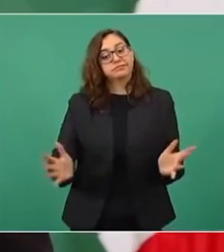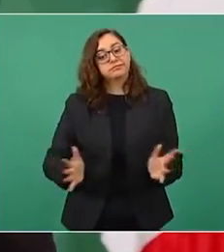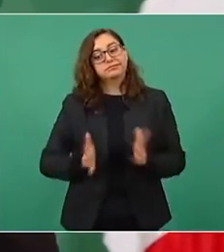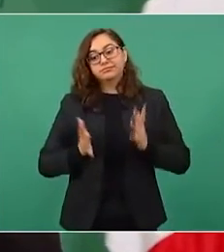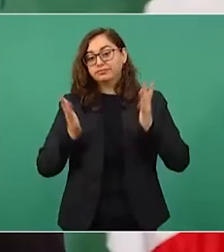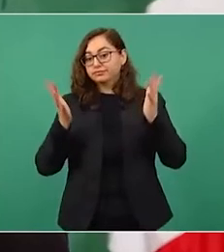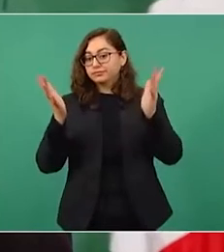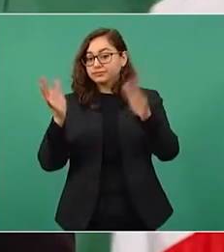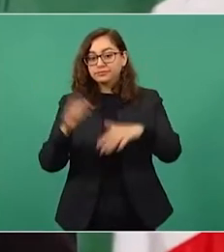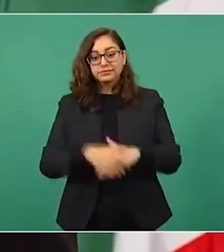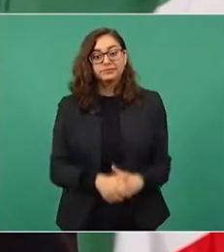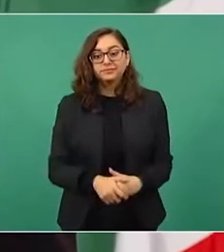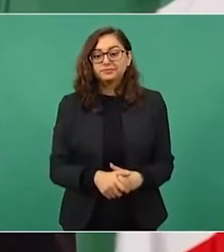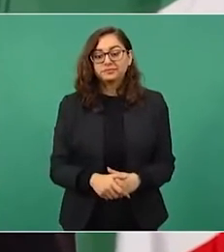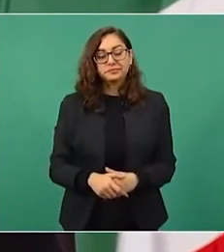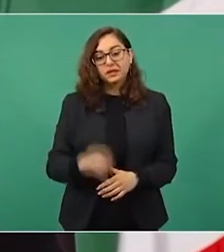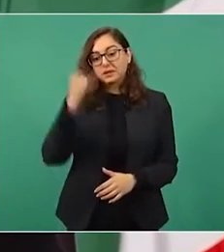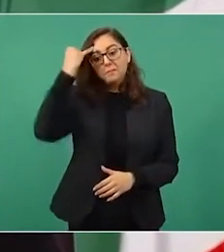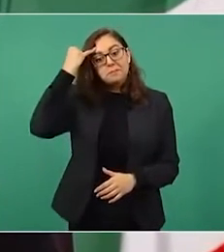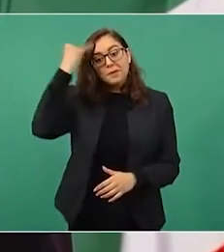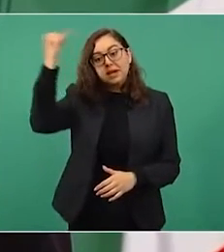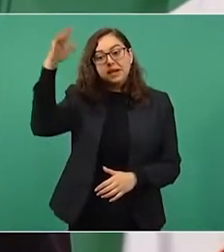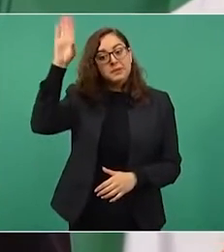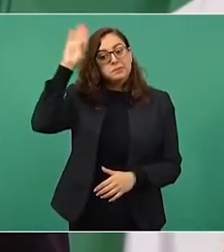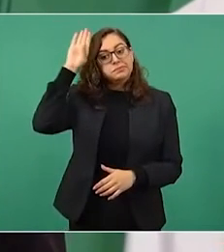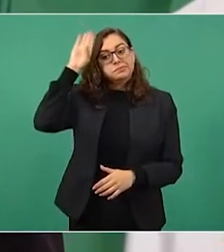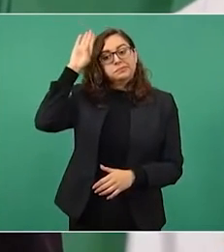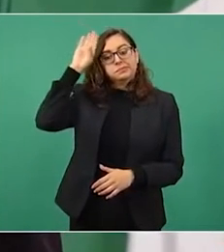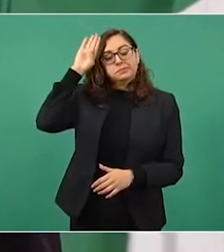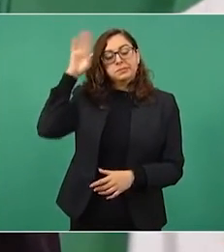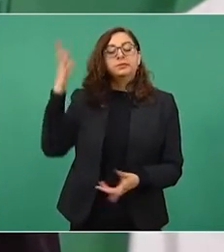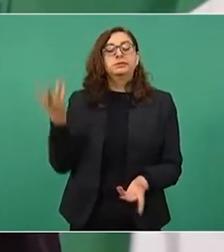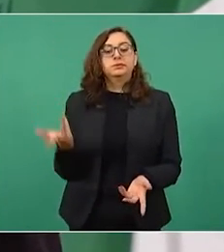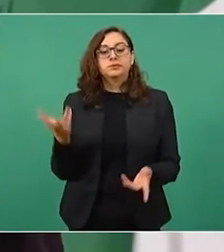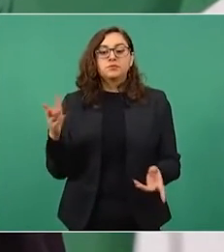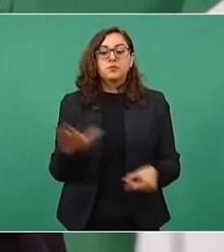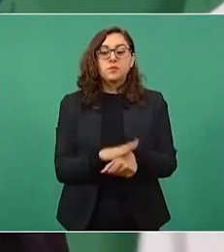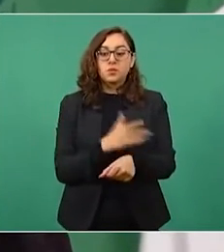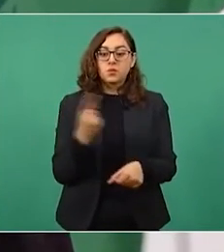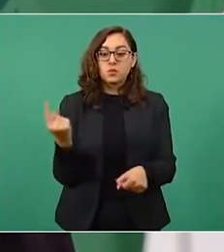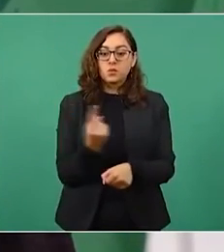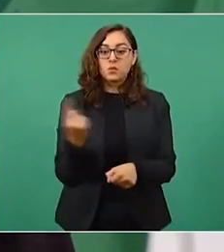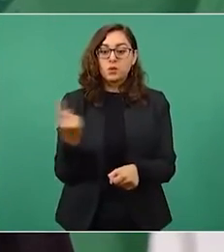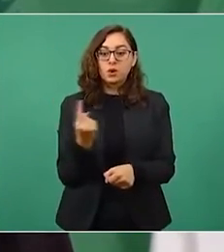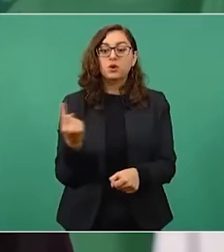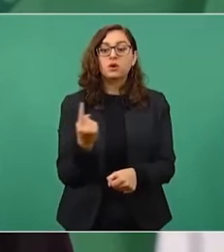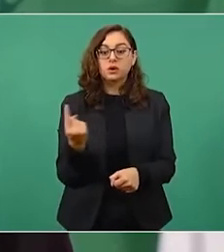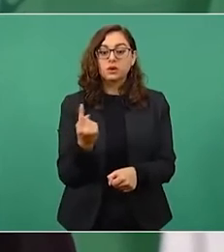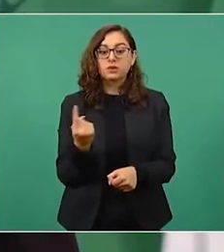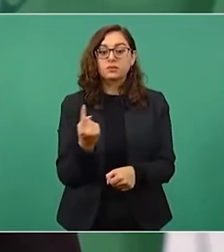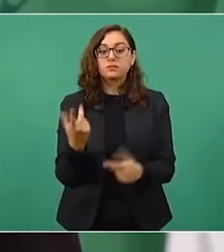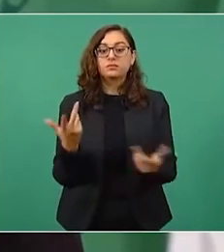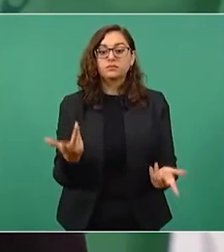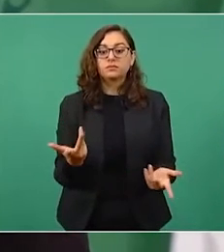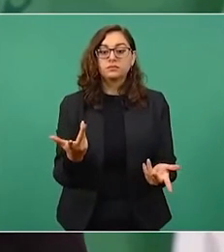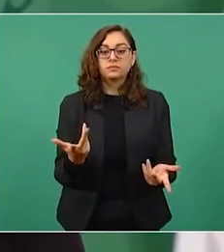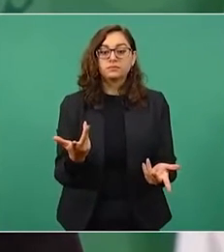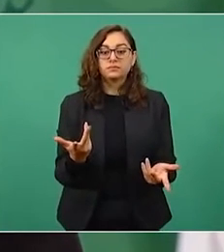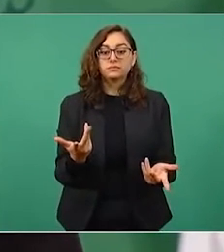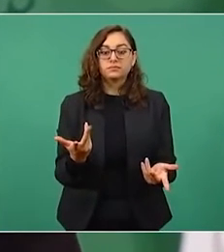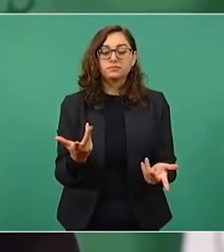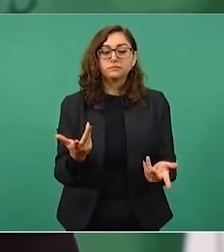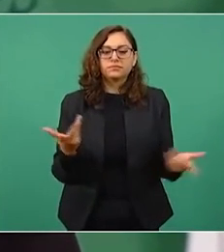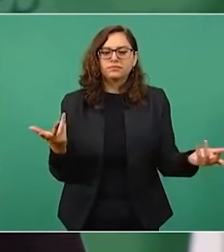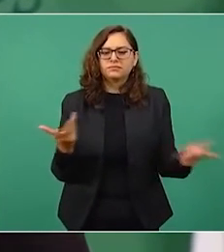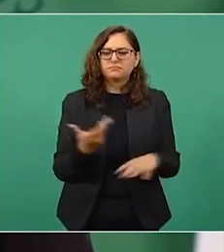la concentración, por el mitin que hicimos.